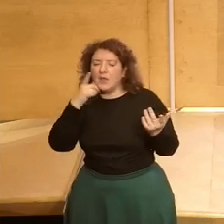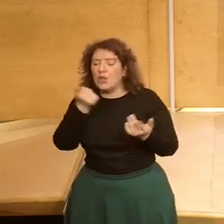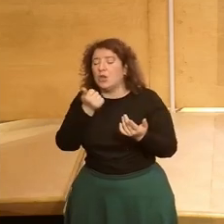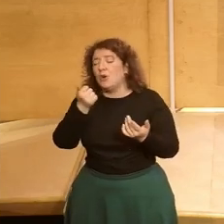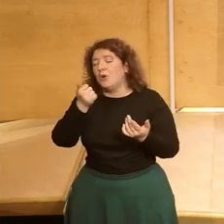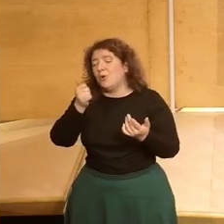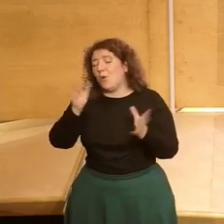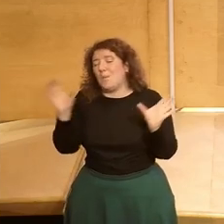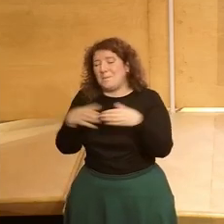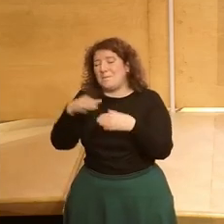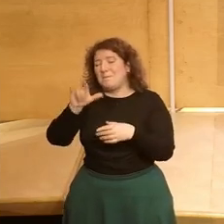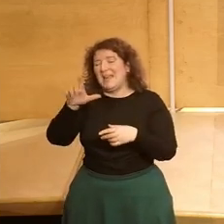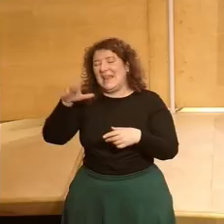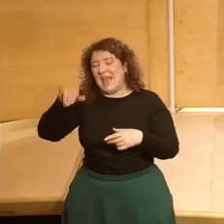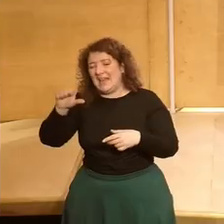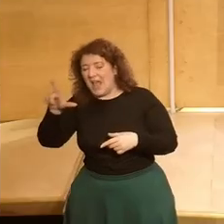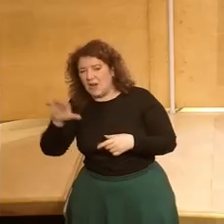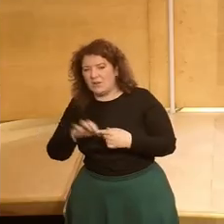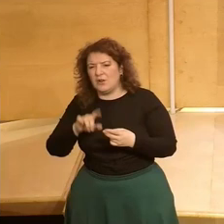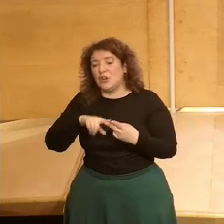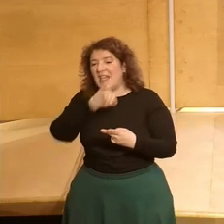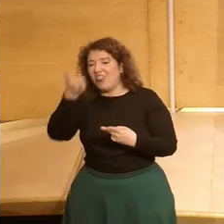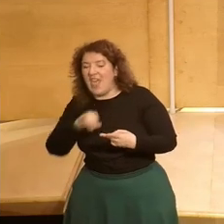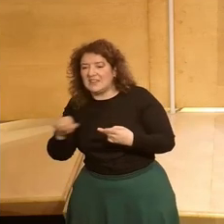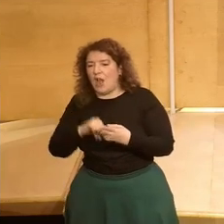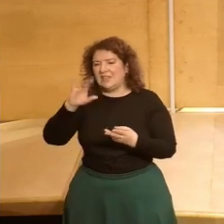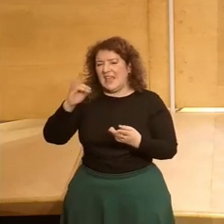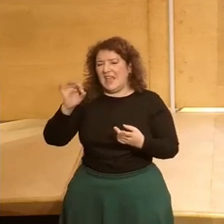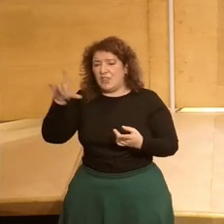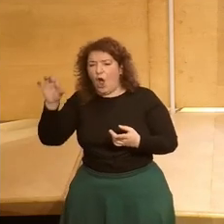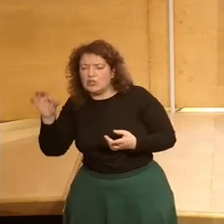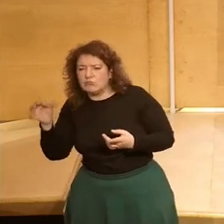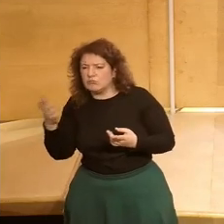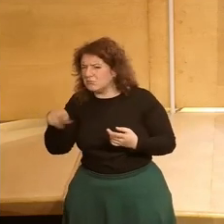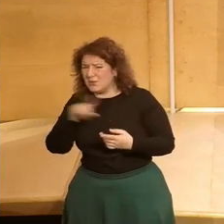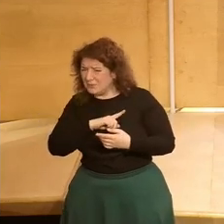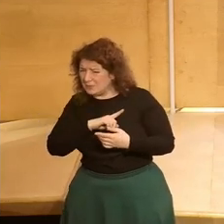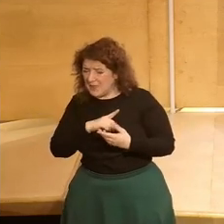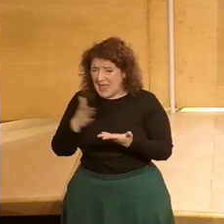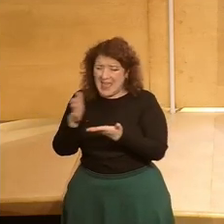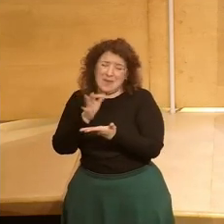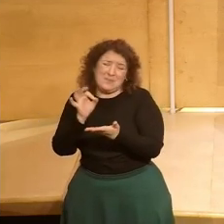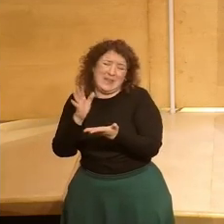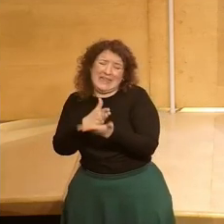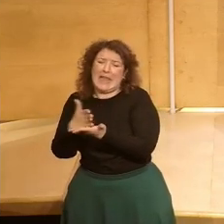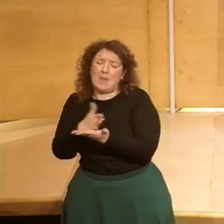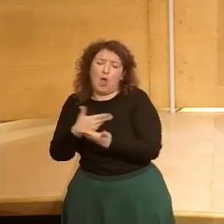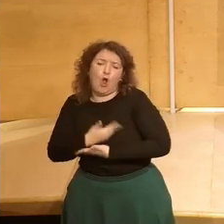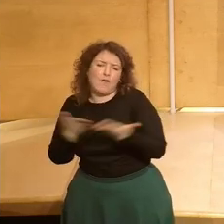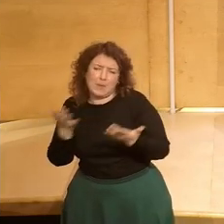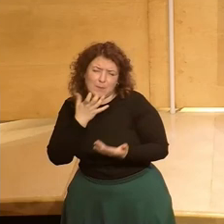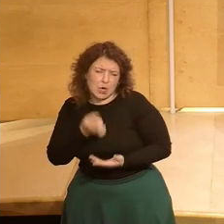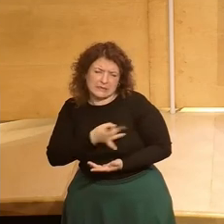mileniales o los que están creo que son los I o los Z que sobre no confían en los intermediarios por ejemplo el